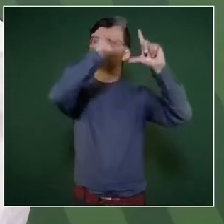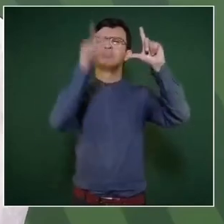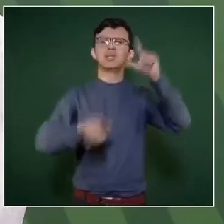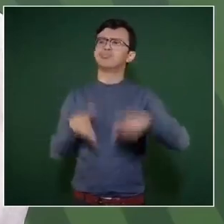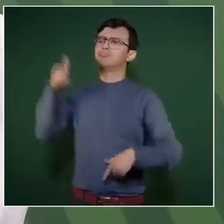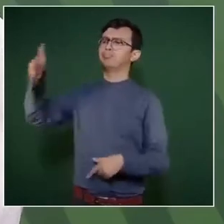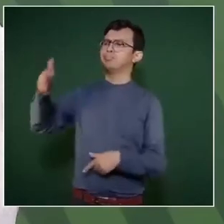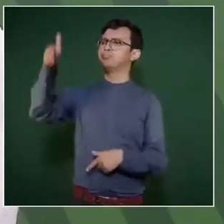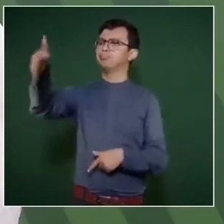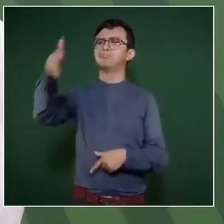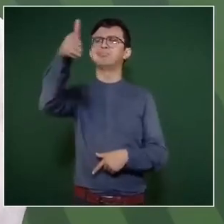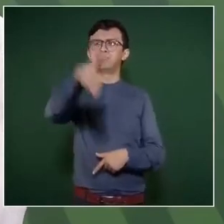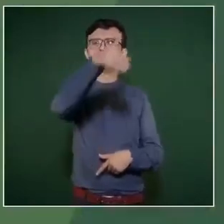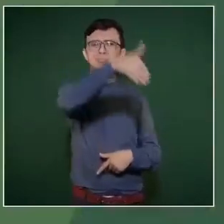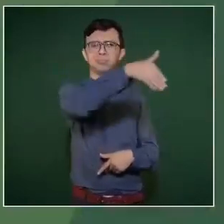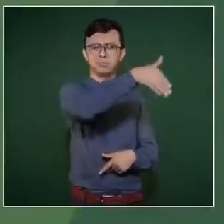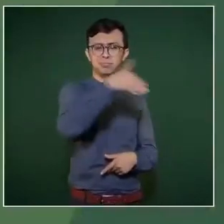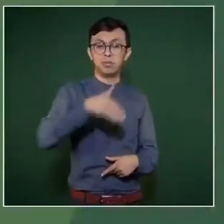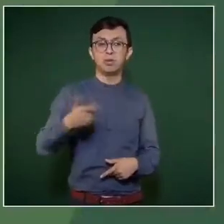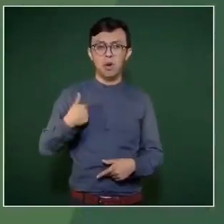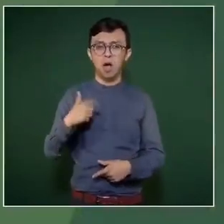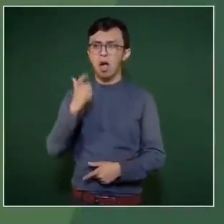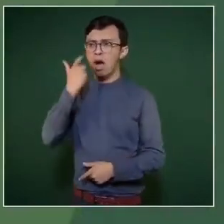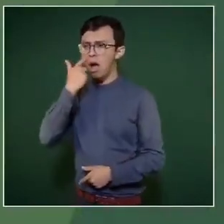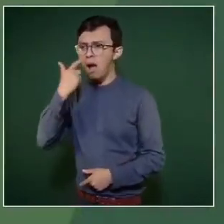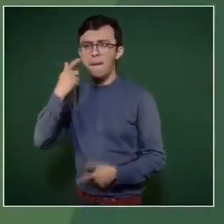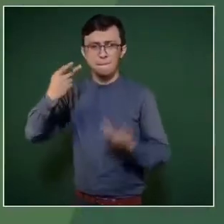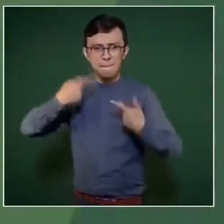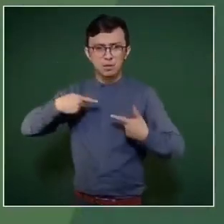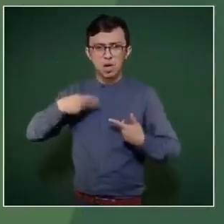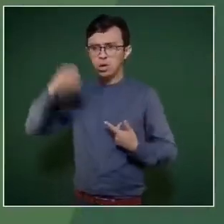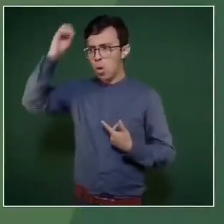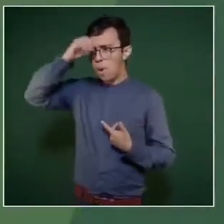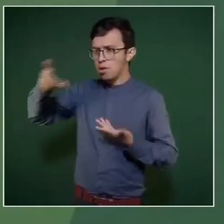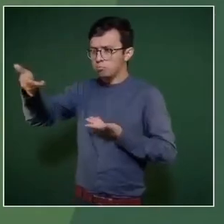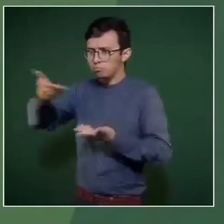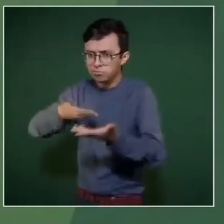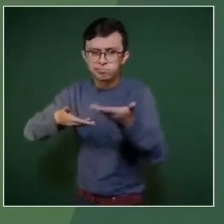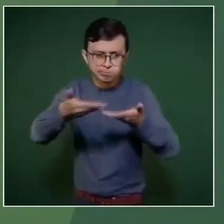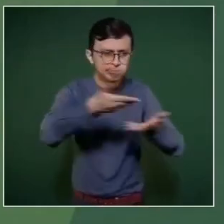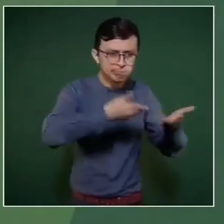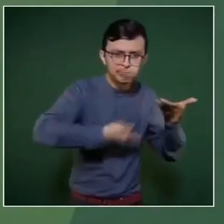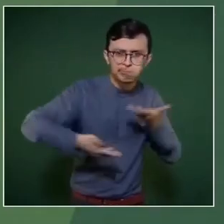estoy recogiendo la opinión de la gente constantemente